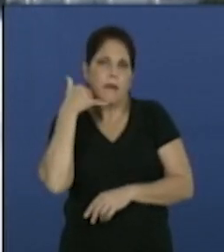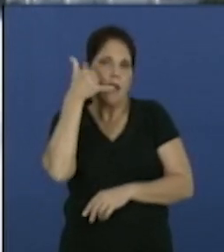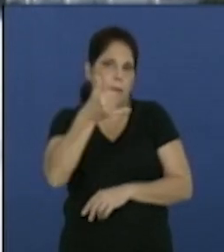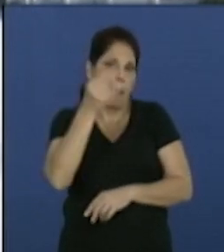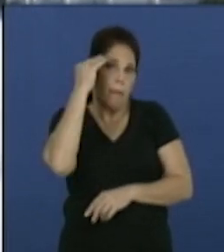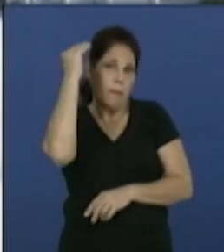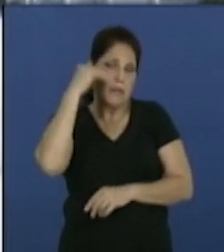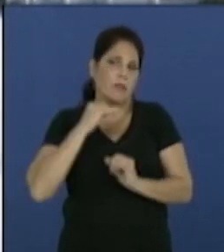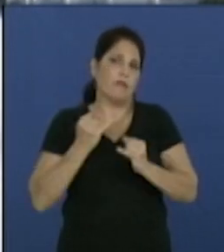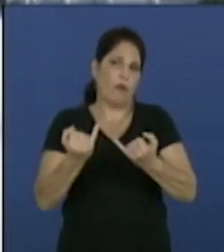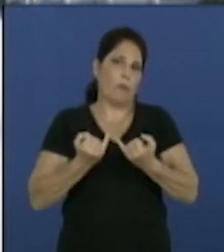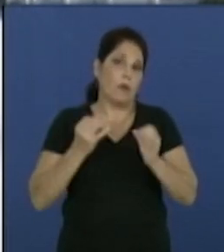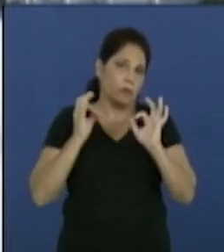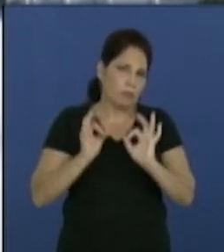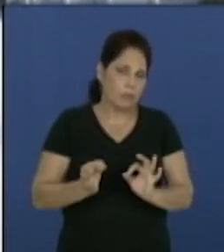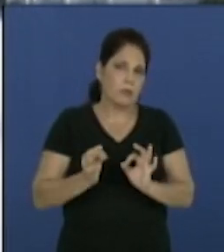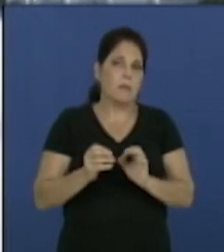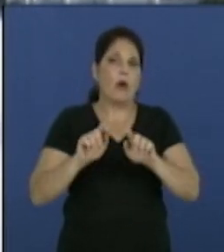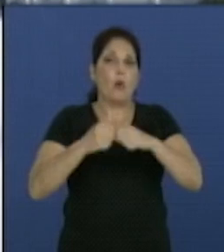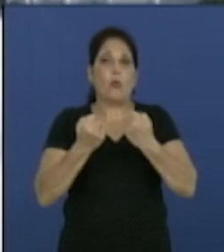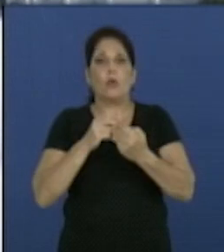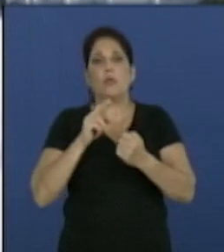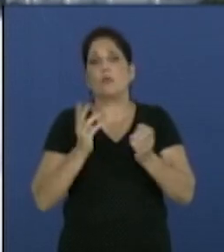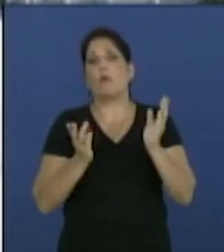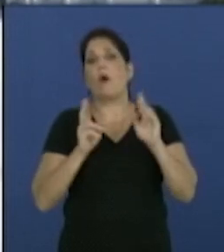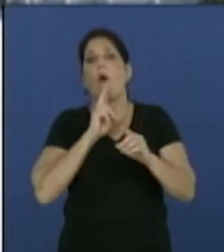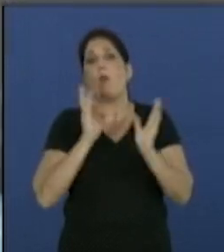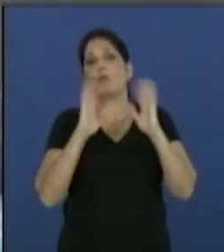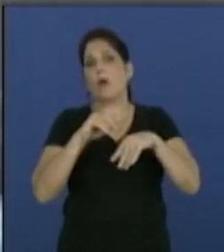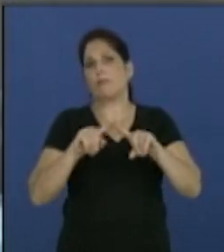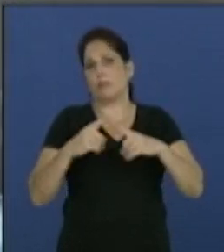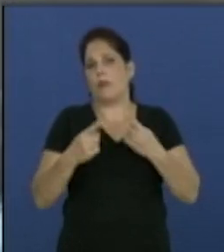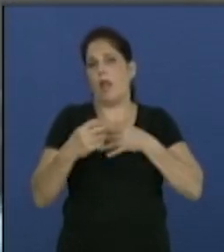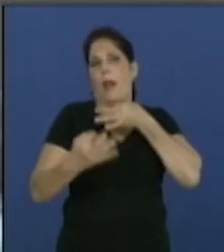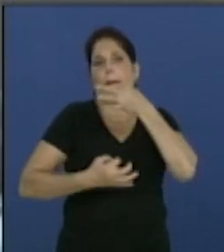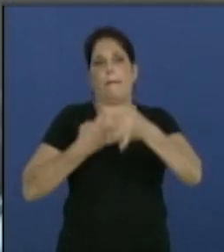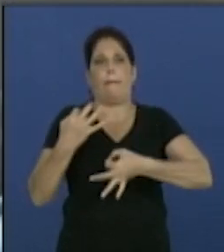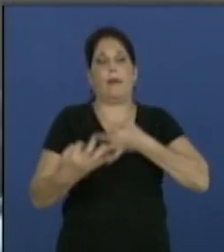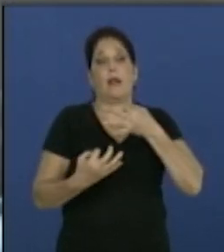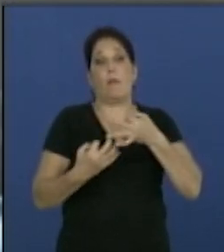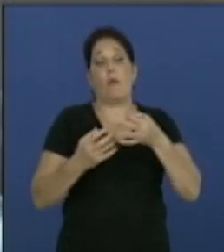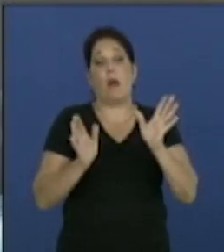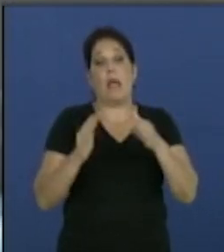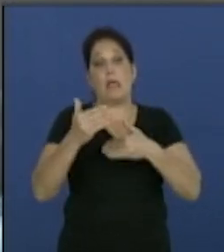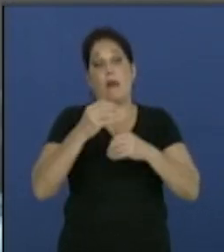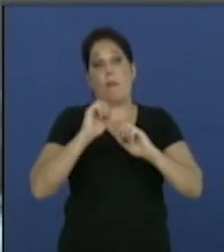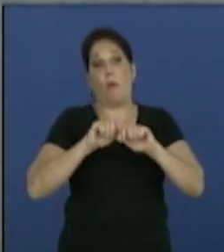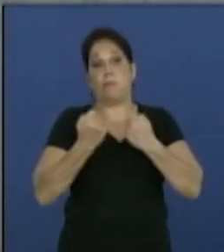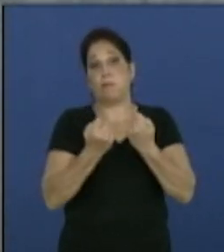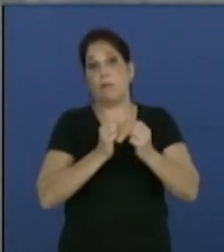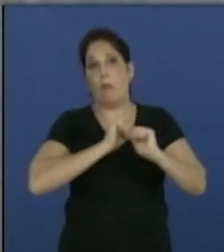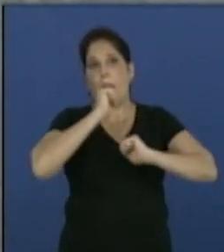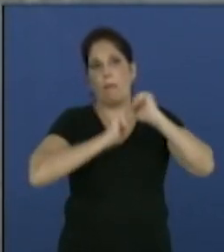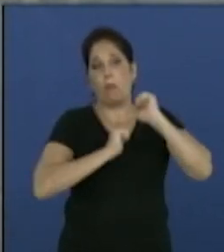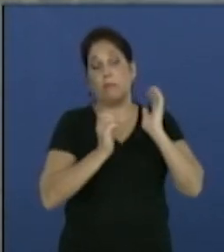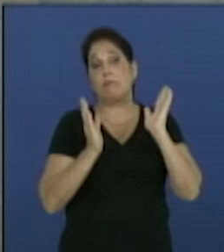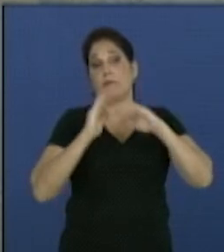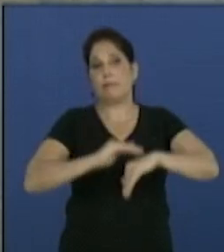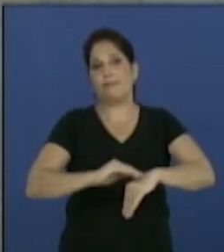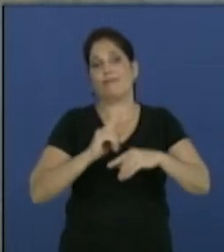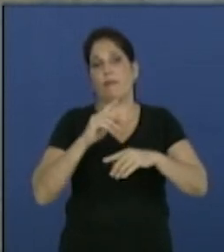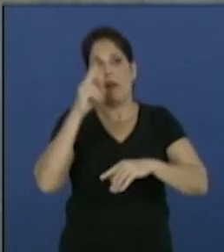brinda para poder mantener informado a nuestro pueblo sobre este problema puntual que estamos en este momento atravesando.